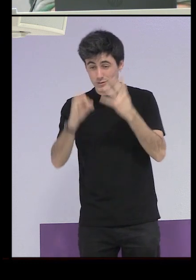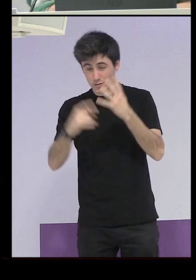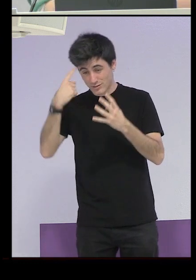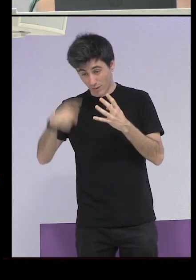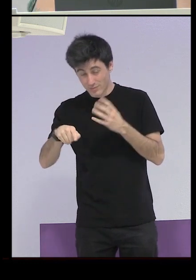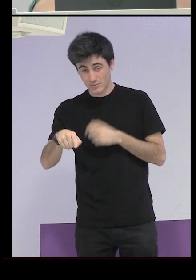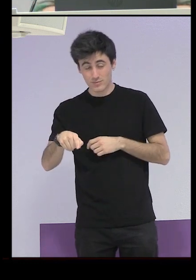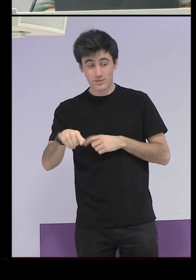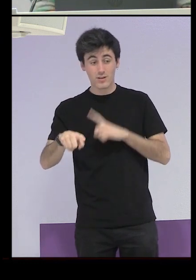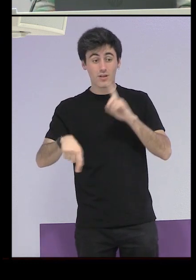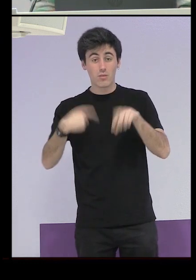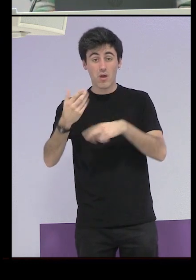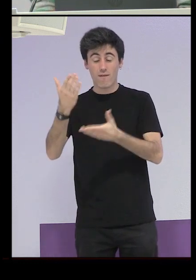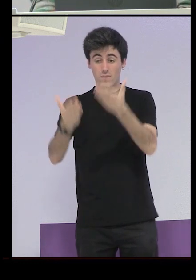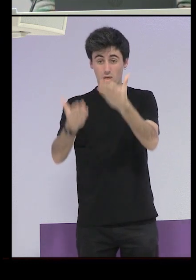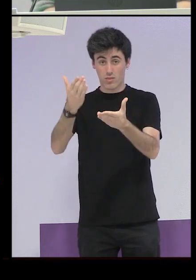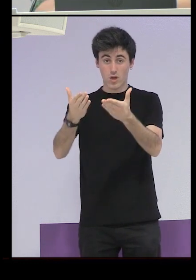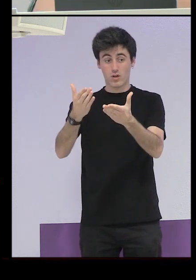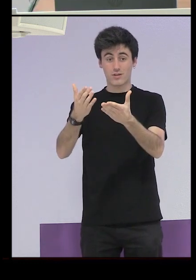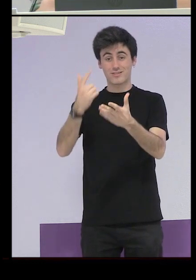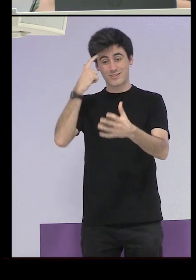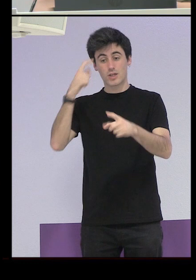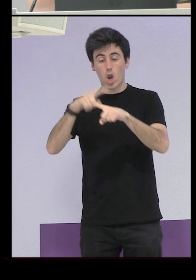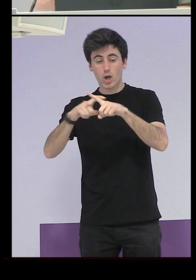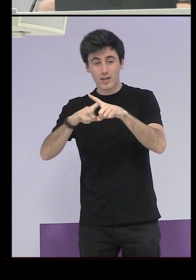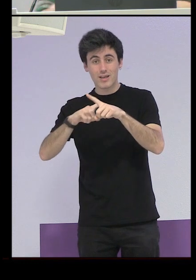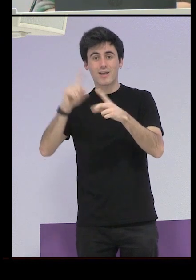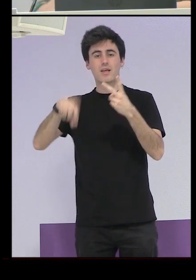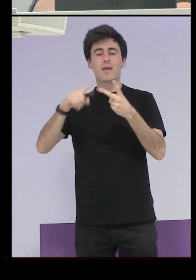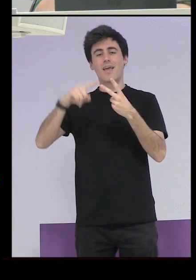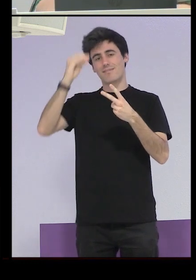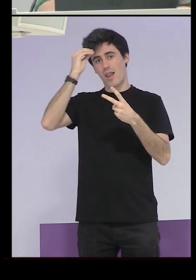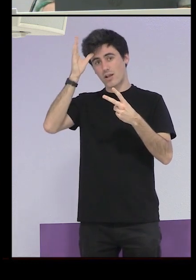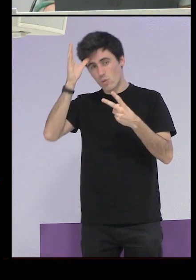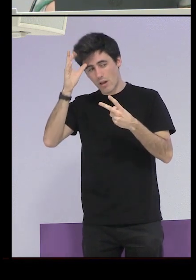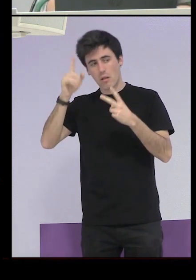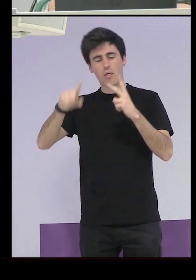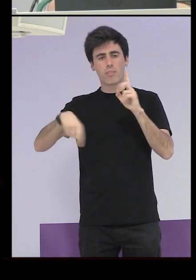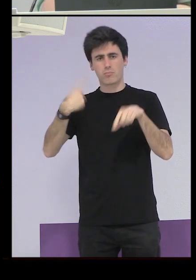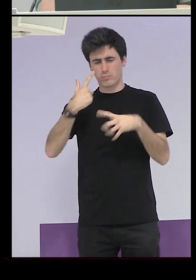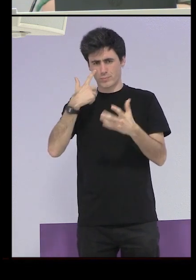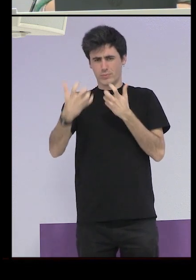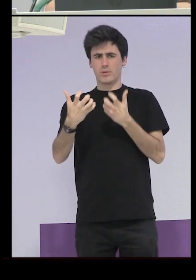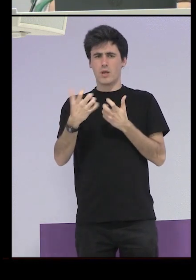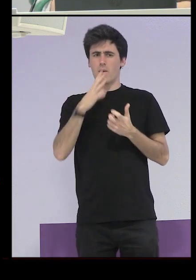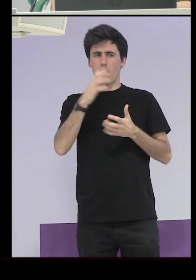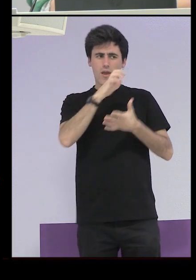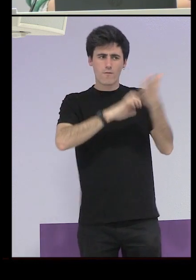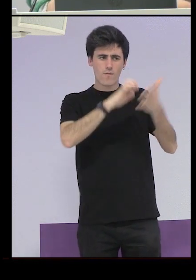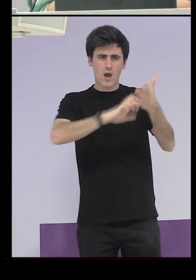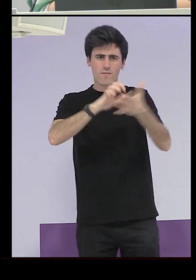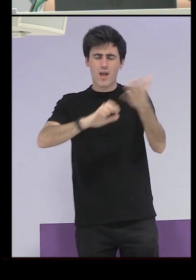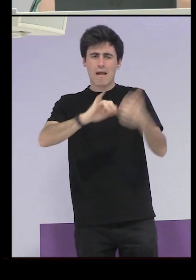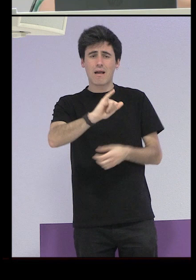las preguntaban les hacían una valoración psicológica una valoración también intelectual luego aunque luego es llamativo porque en todos los informes es